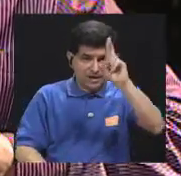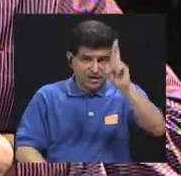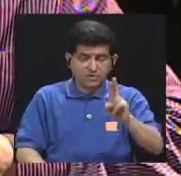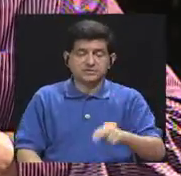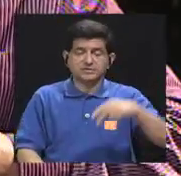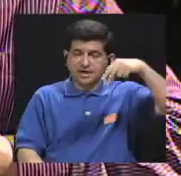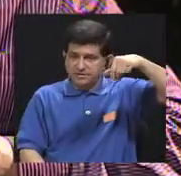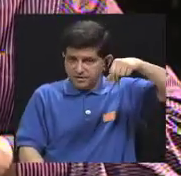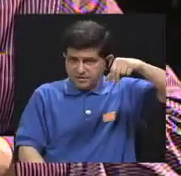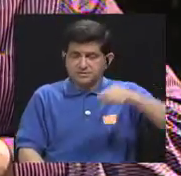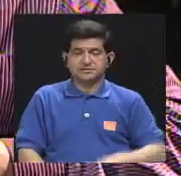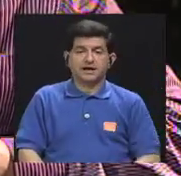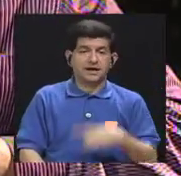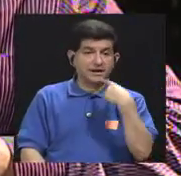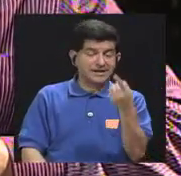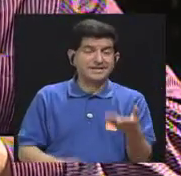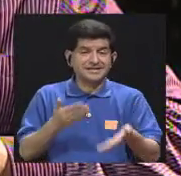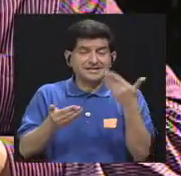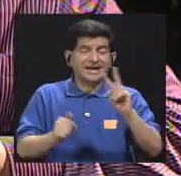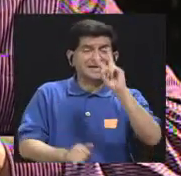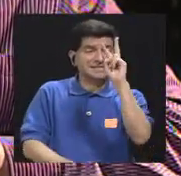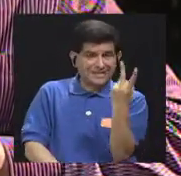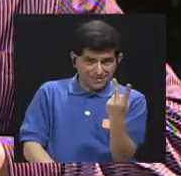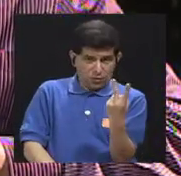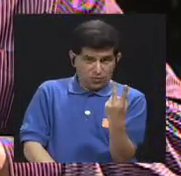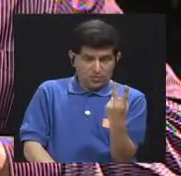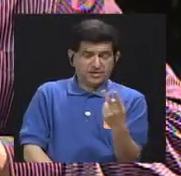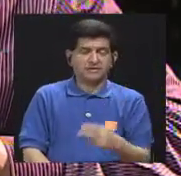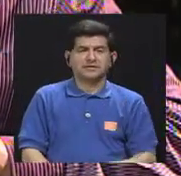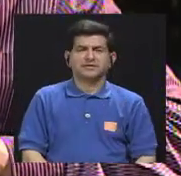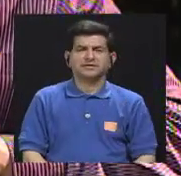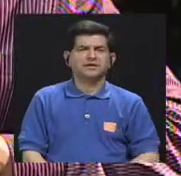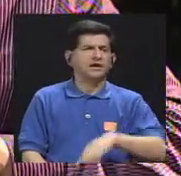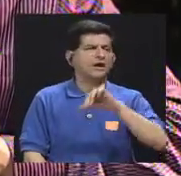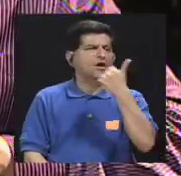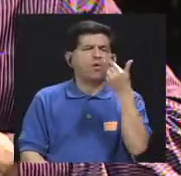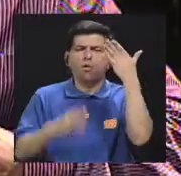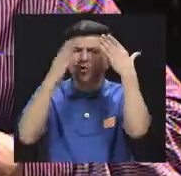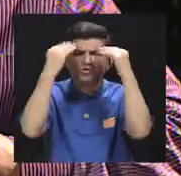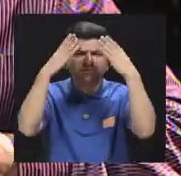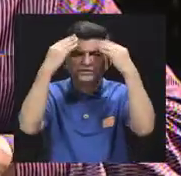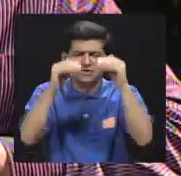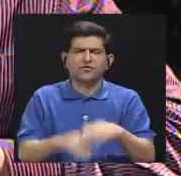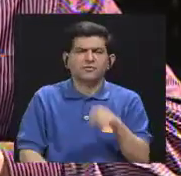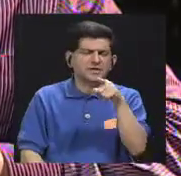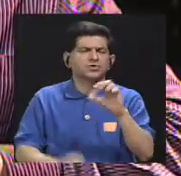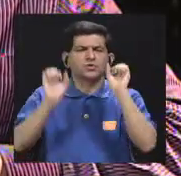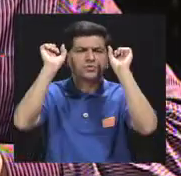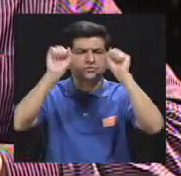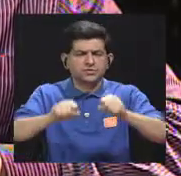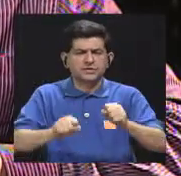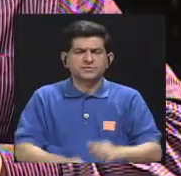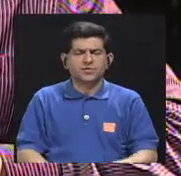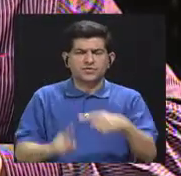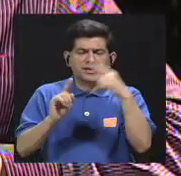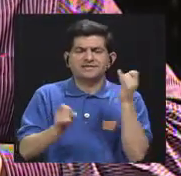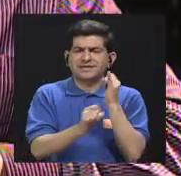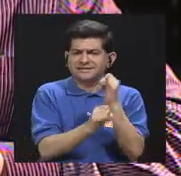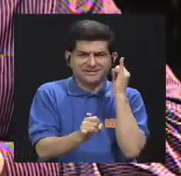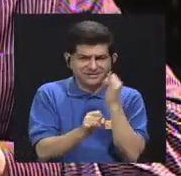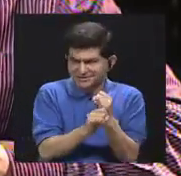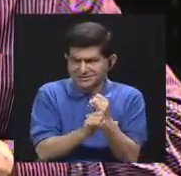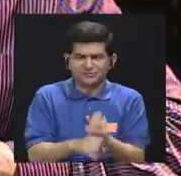explicaban que está casi duplicado. ¿Qué otra información han podido ustedes desde la inciensa